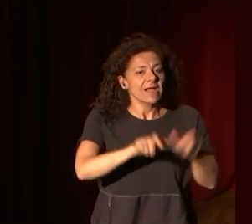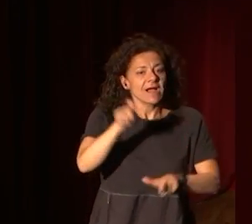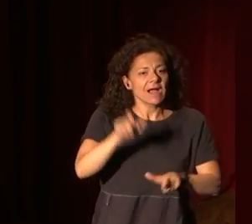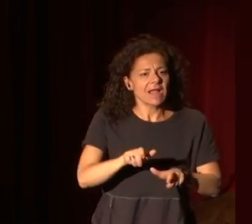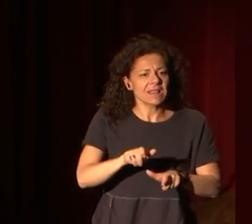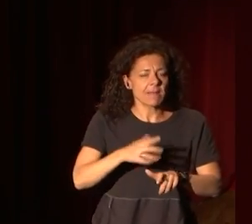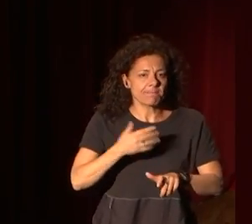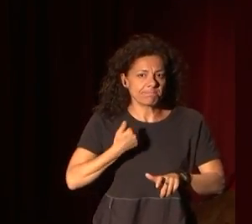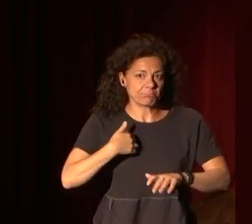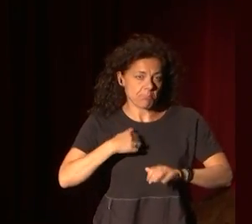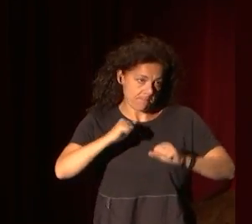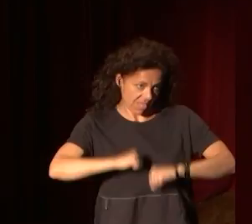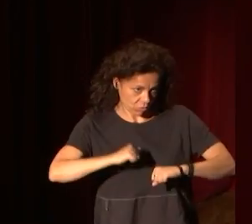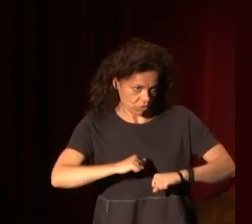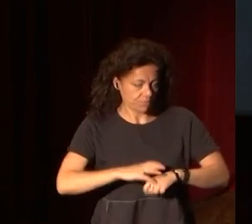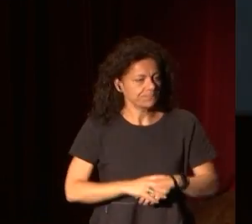maduro.